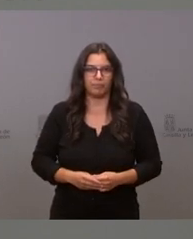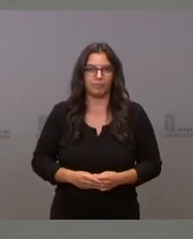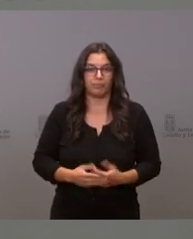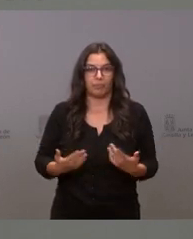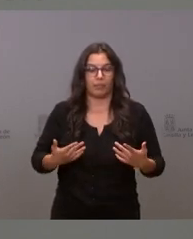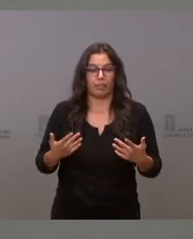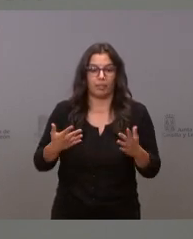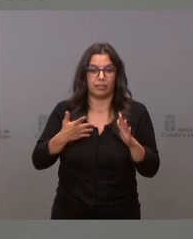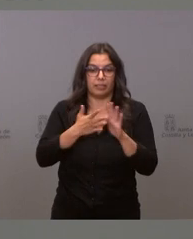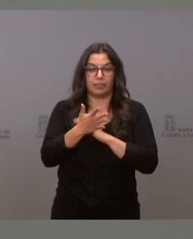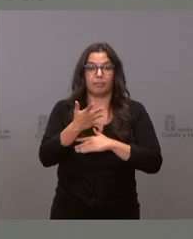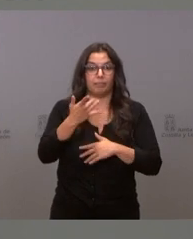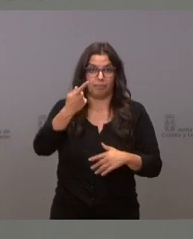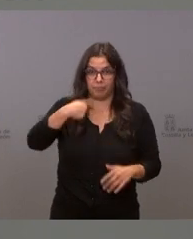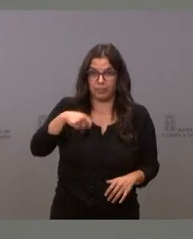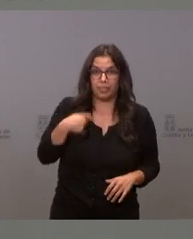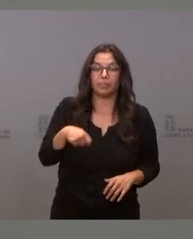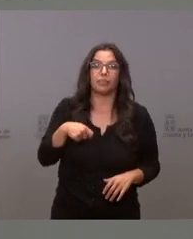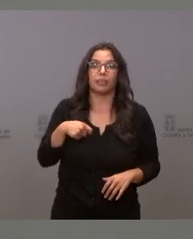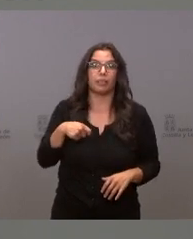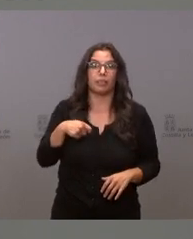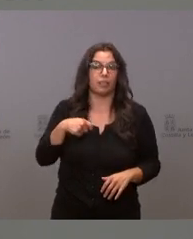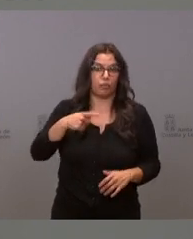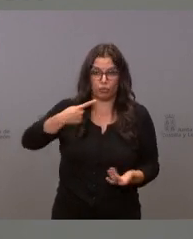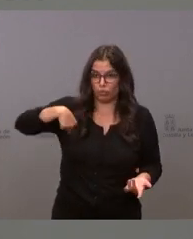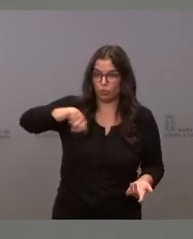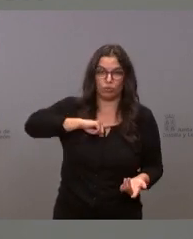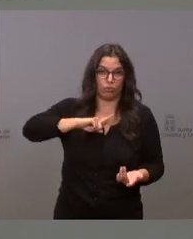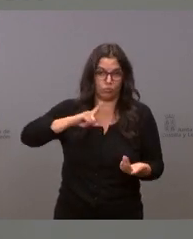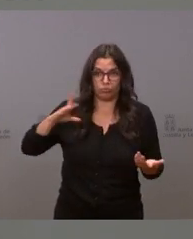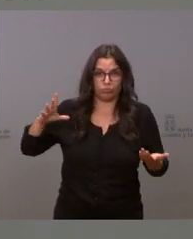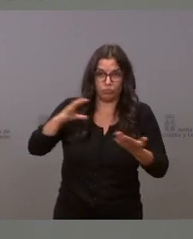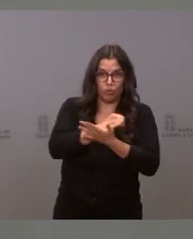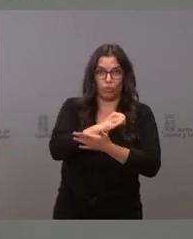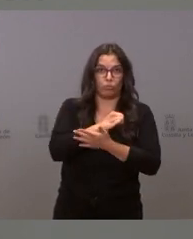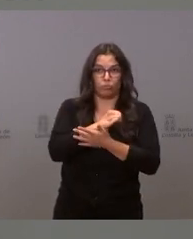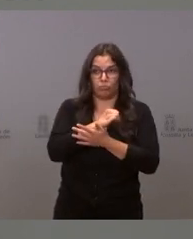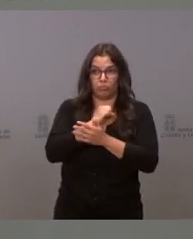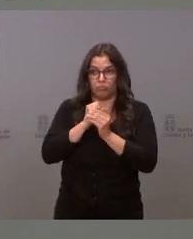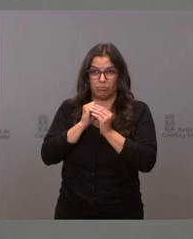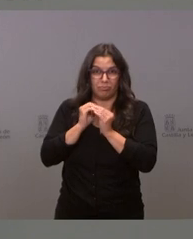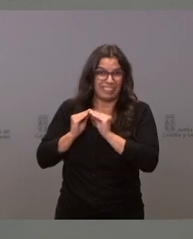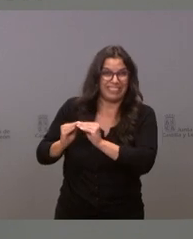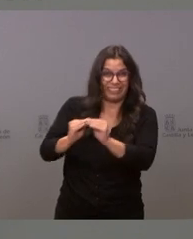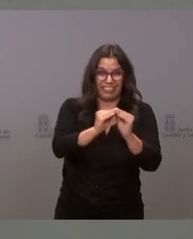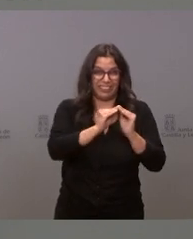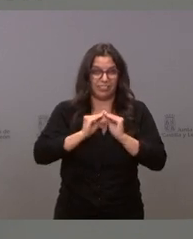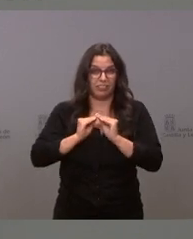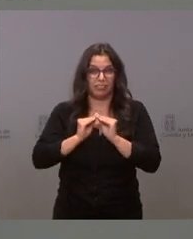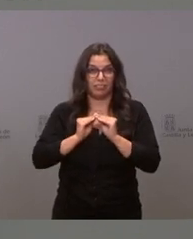el presidente y nosotros y todos tenemos la misma intención que es